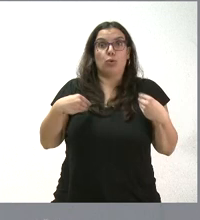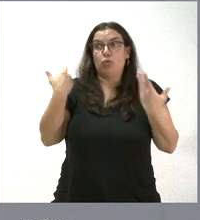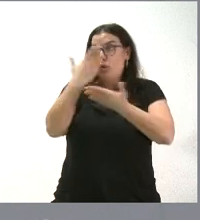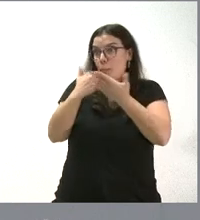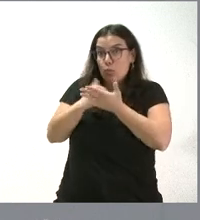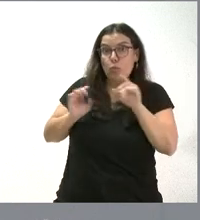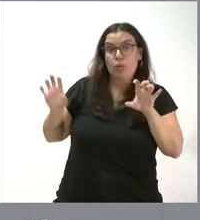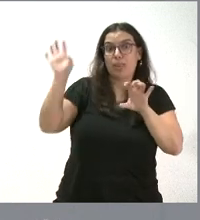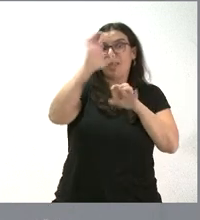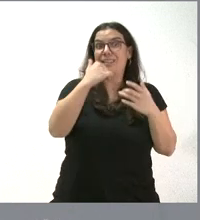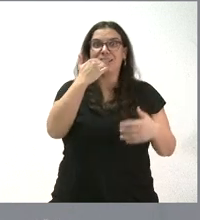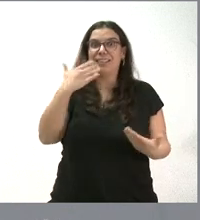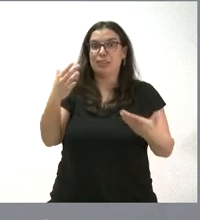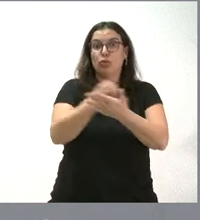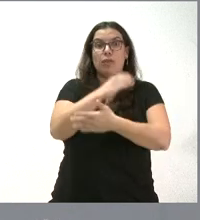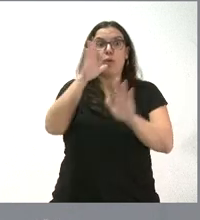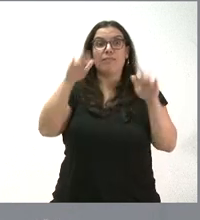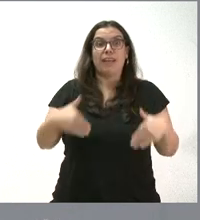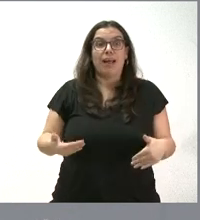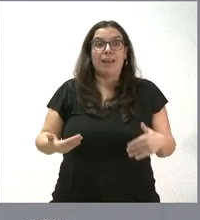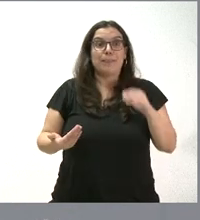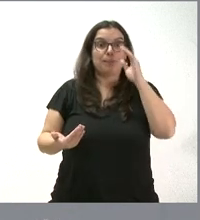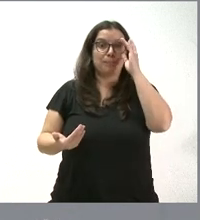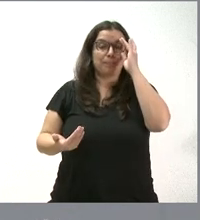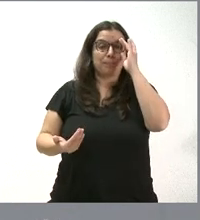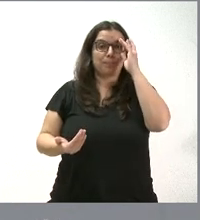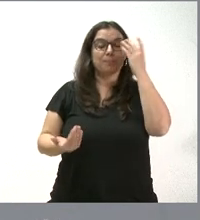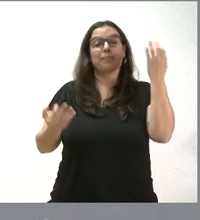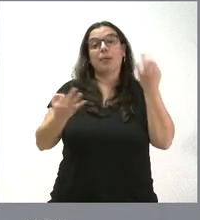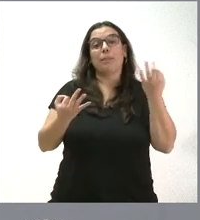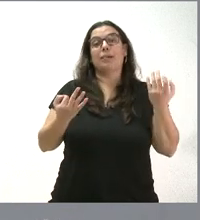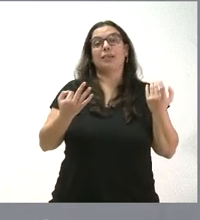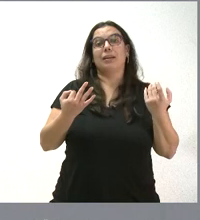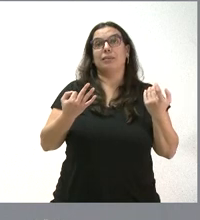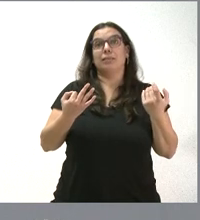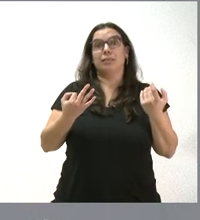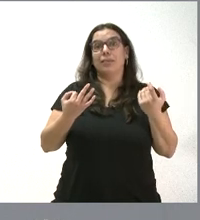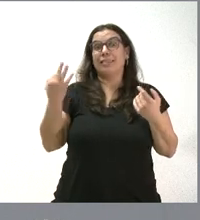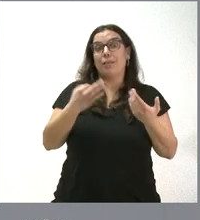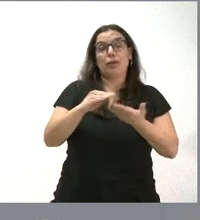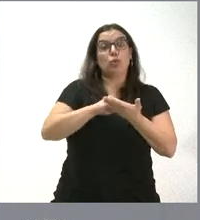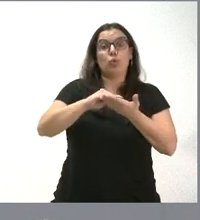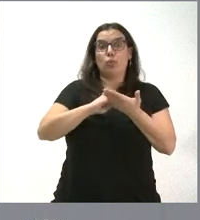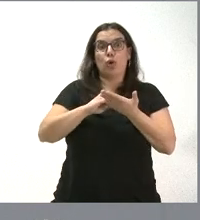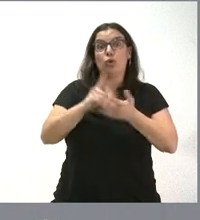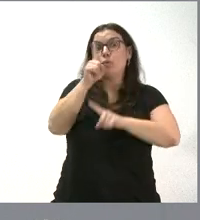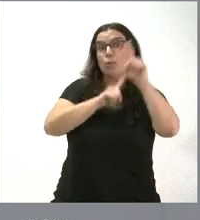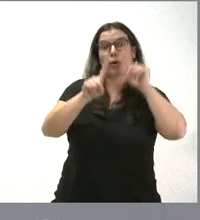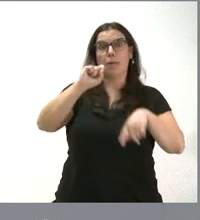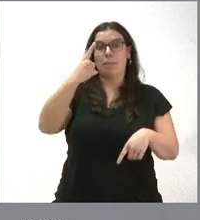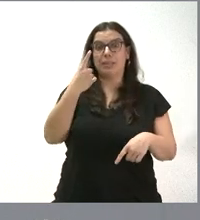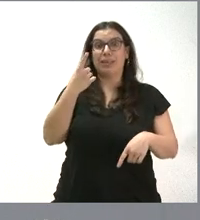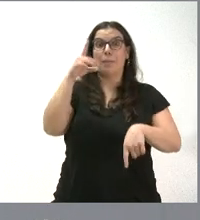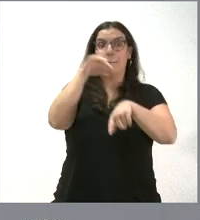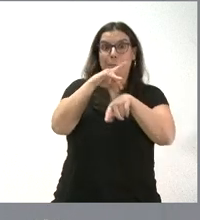comunidades autónomas, porque al final lo que se trata es de resolver el problema fundamental, que es la falta de médicos especialistas